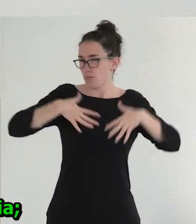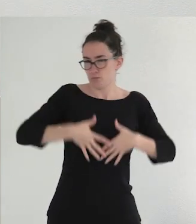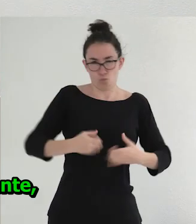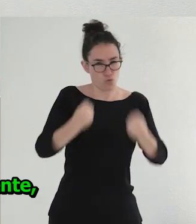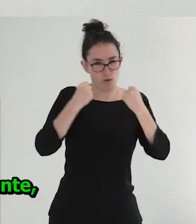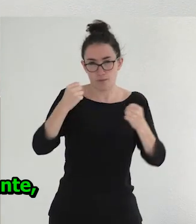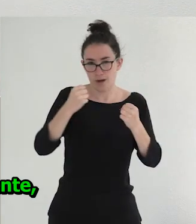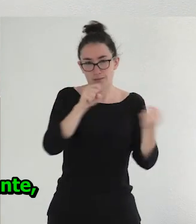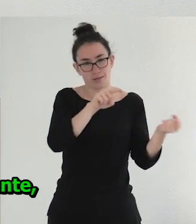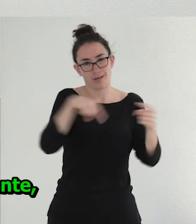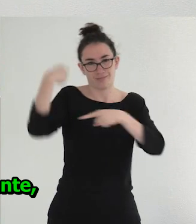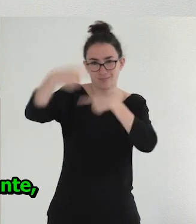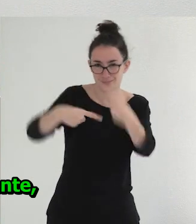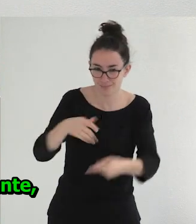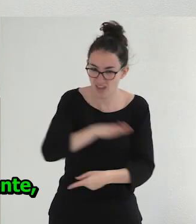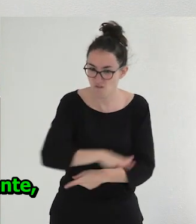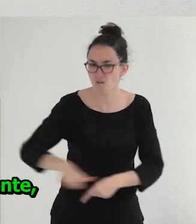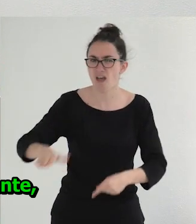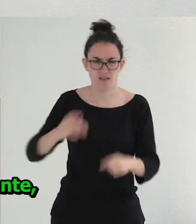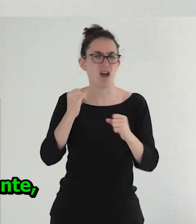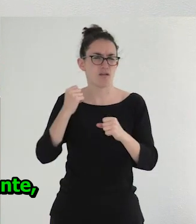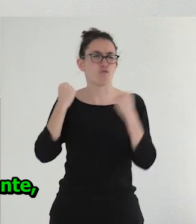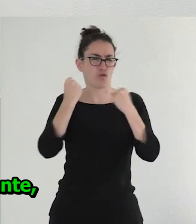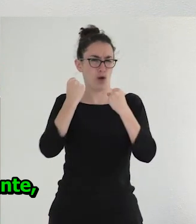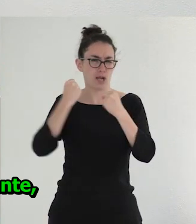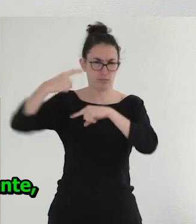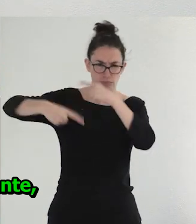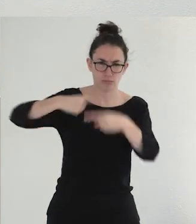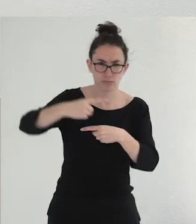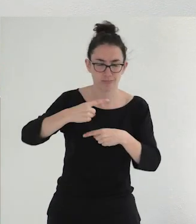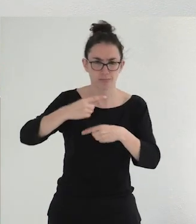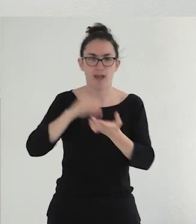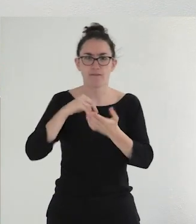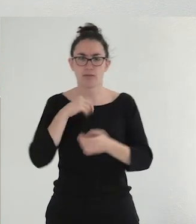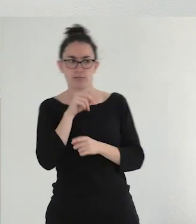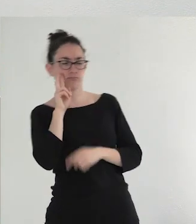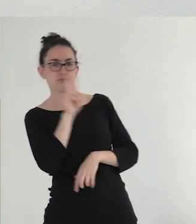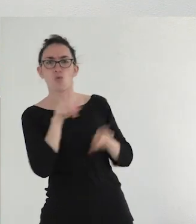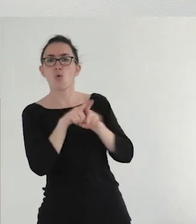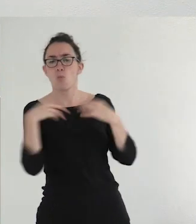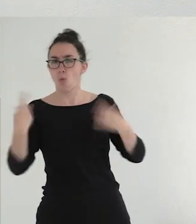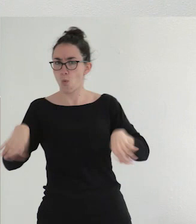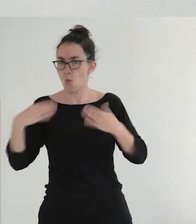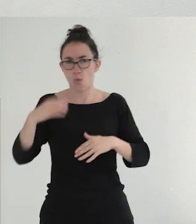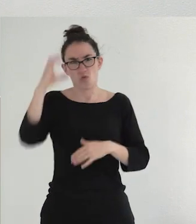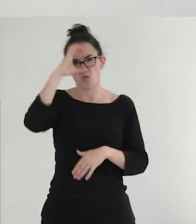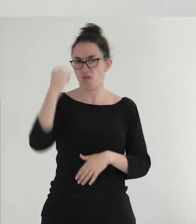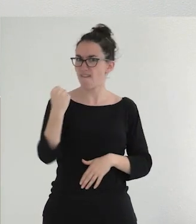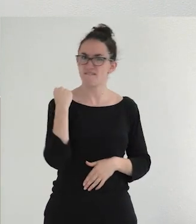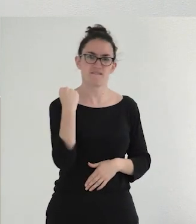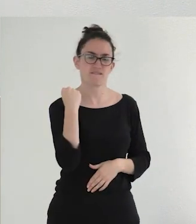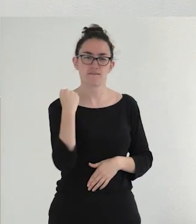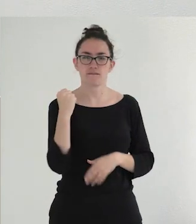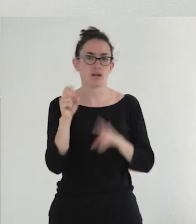género en la infancia que cuando uno lo piensa detenidamente, pues es profundamente dogmático, la verdad. Es un tipo de doctrina en momentos en los